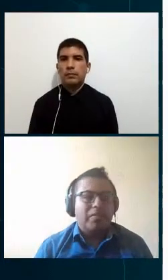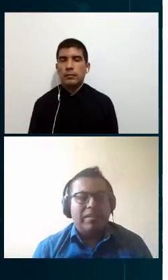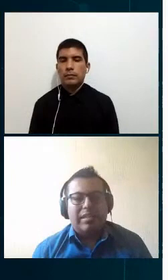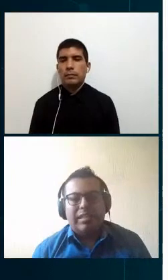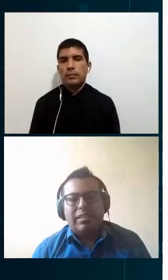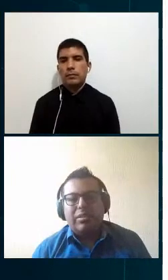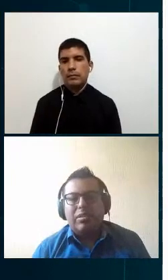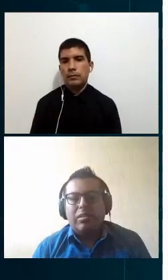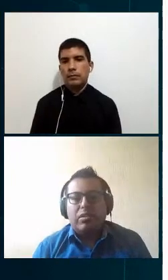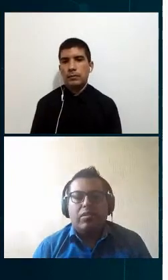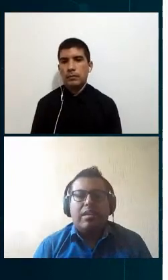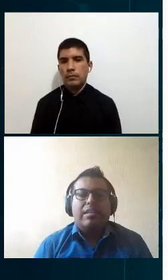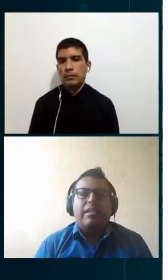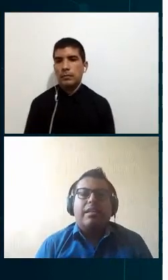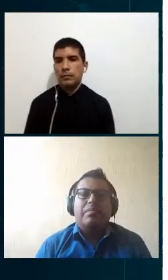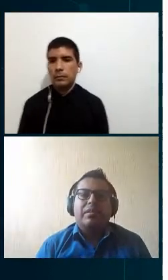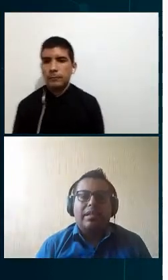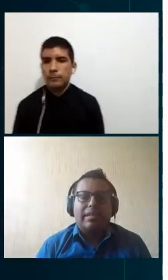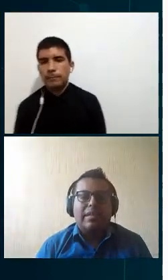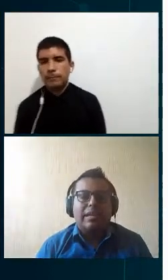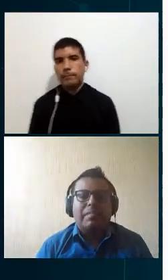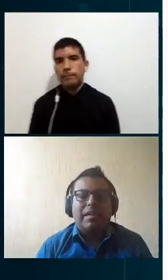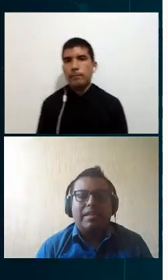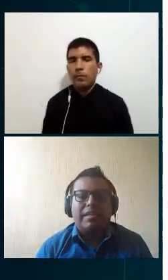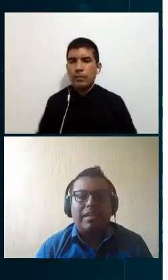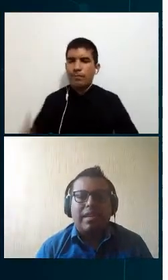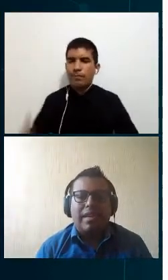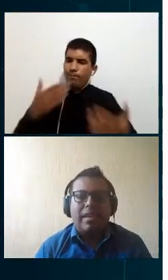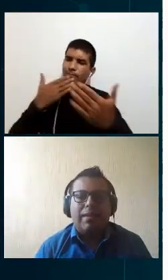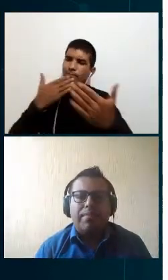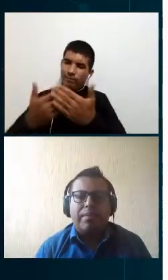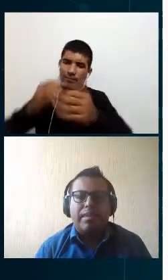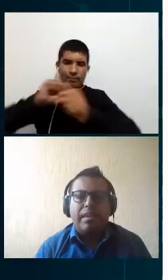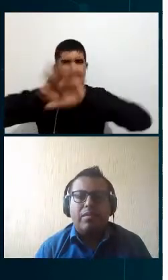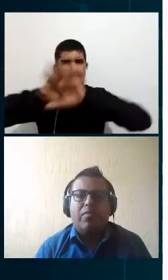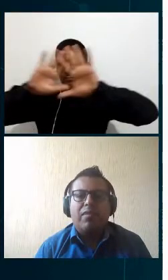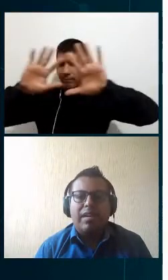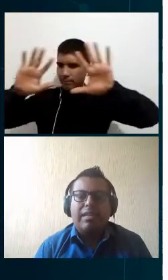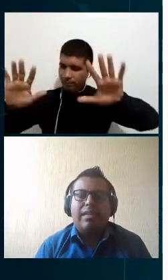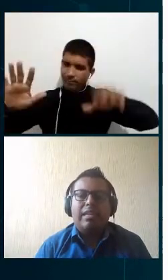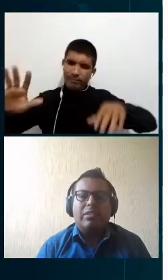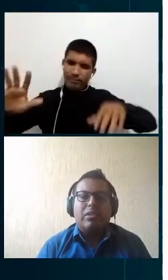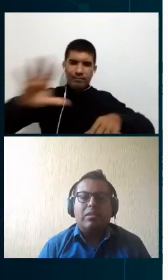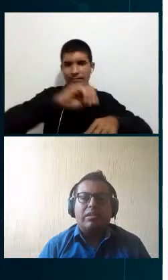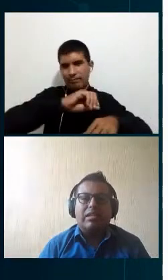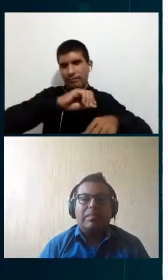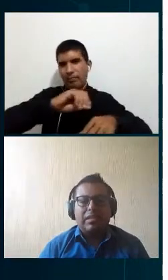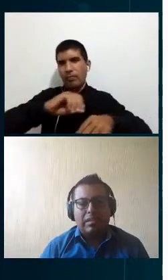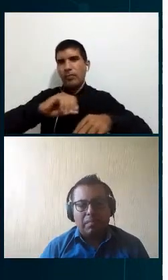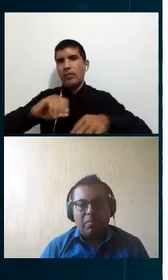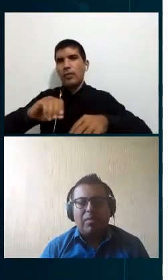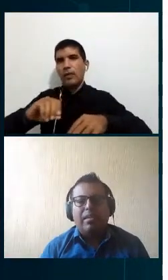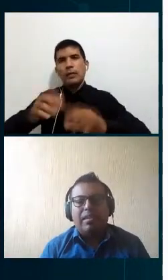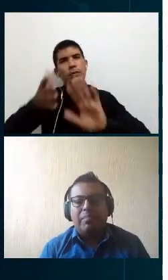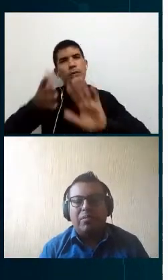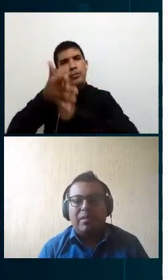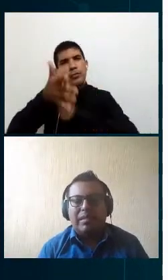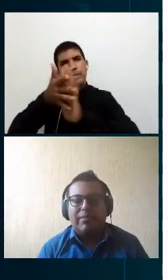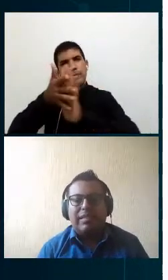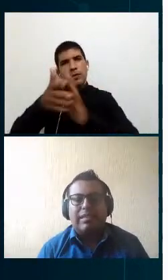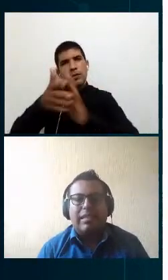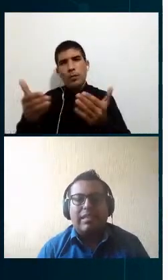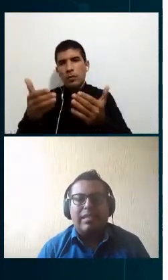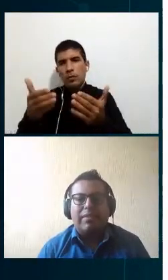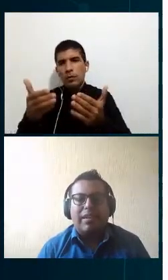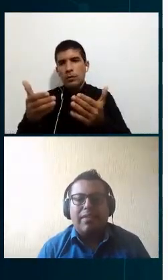muy buenos días a todos yo lo que les quería aportar era la parte de cómo fue la integración de los sistemas por el tiempo